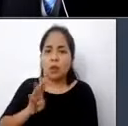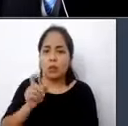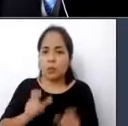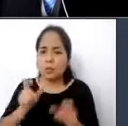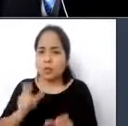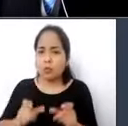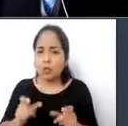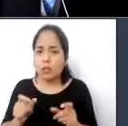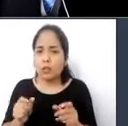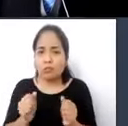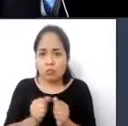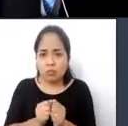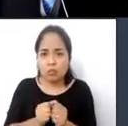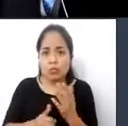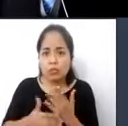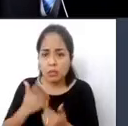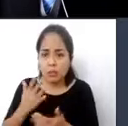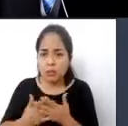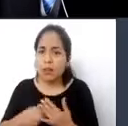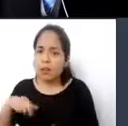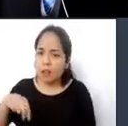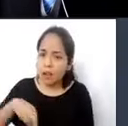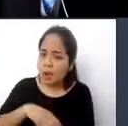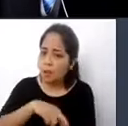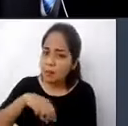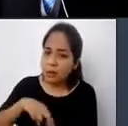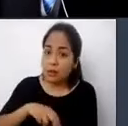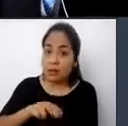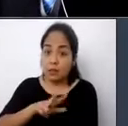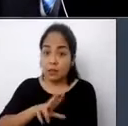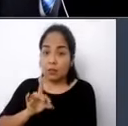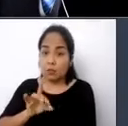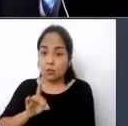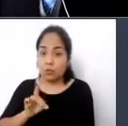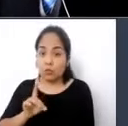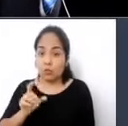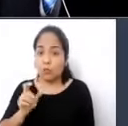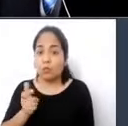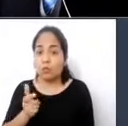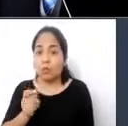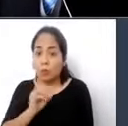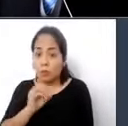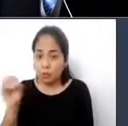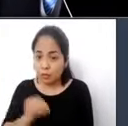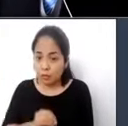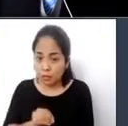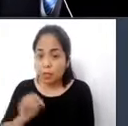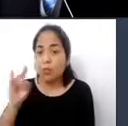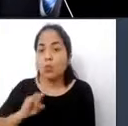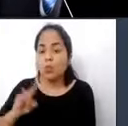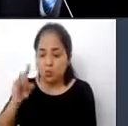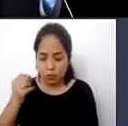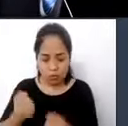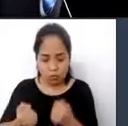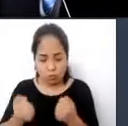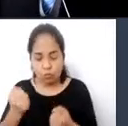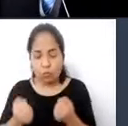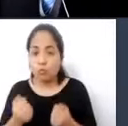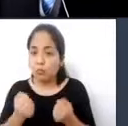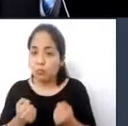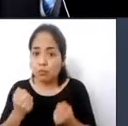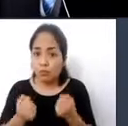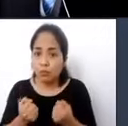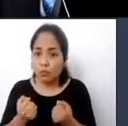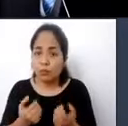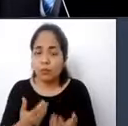se desplaza a pie y el 38% utiliza el transporte público. Y para corroborar